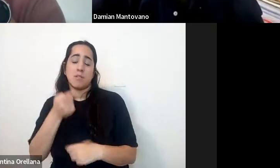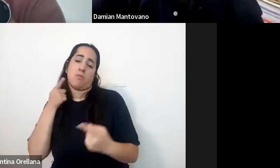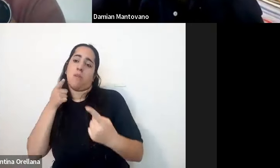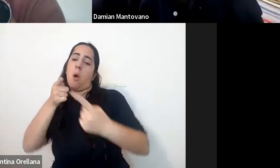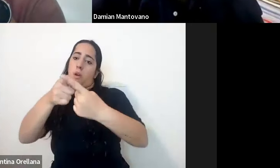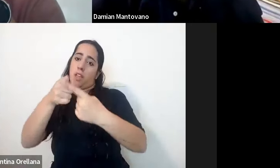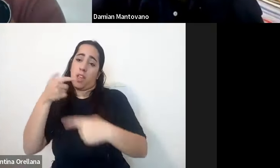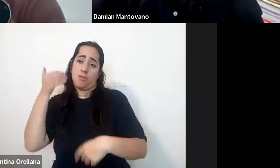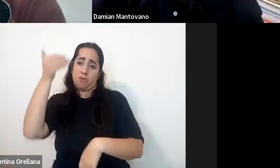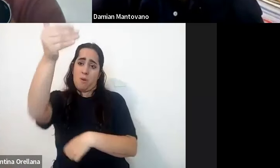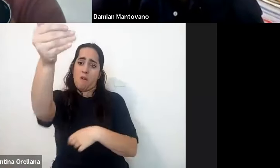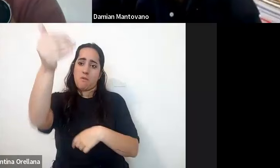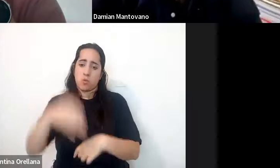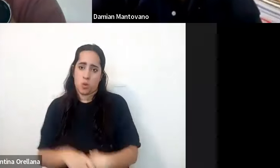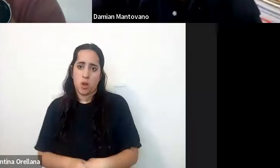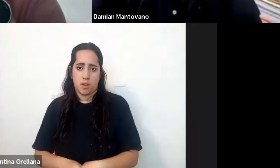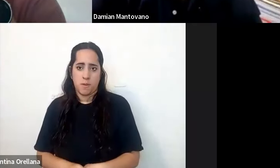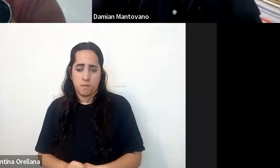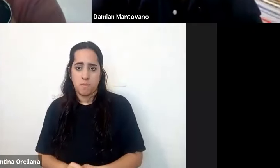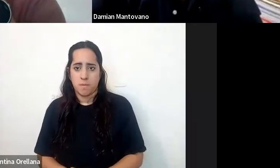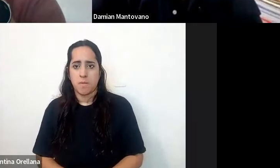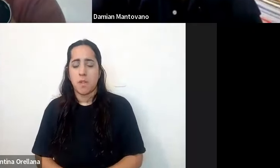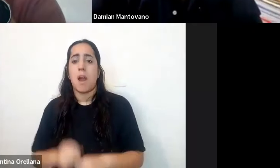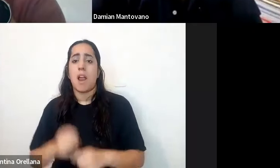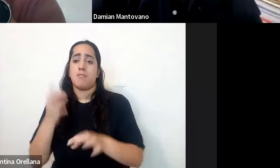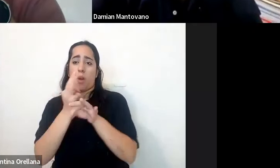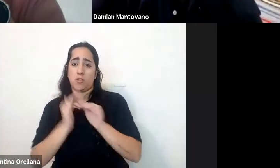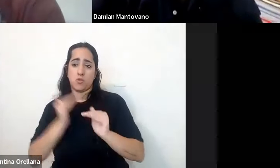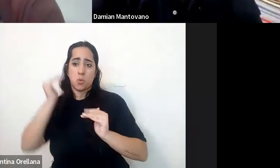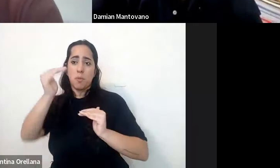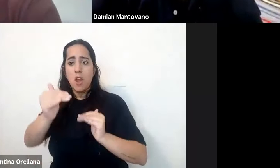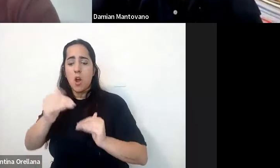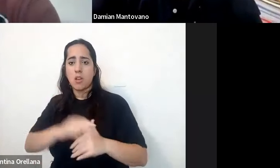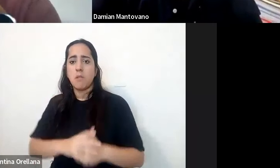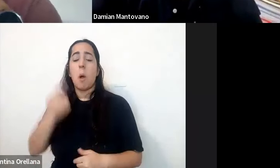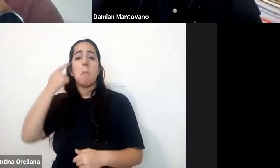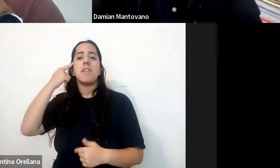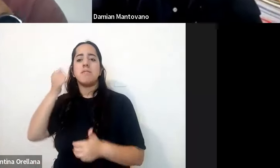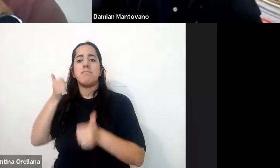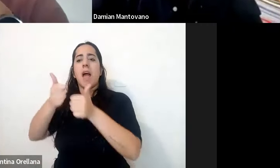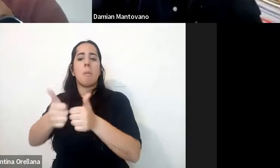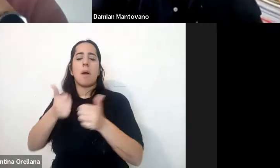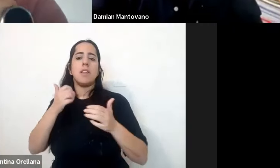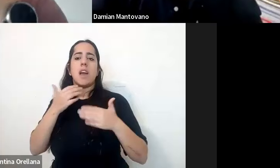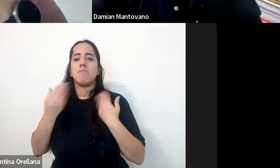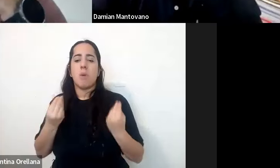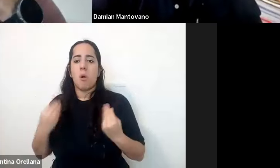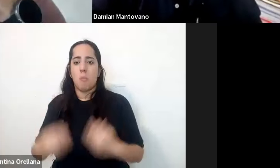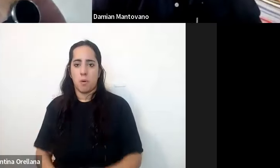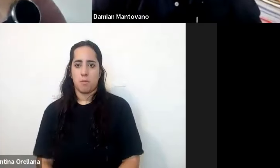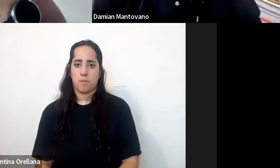tenemos por delante aquellos que estamos en el nivel superior de poder pensar cómo acompañar estas trayectorias de la no producido